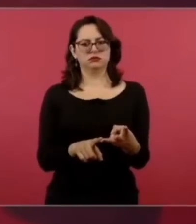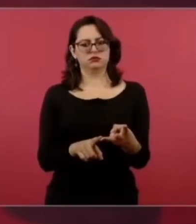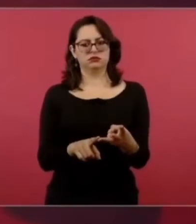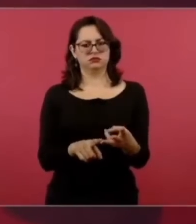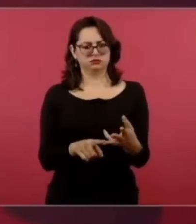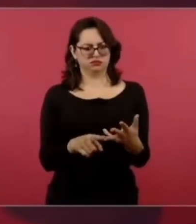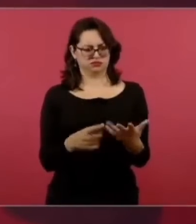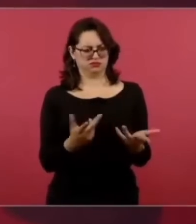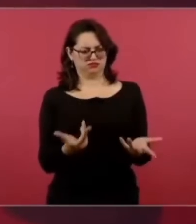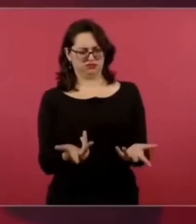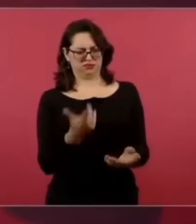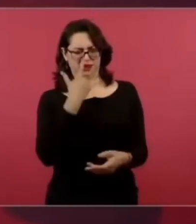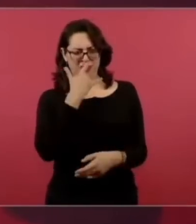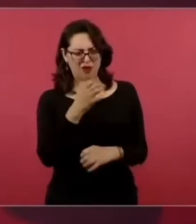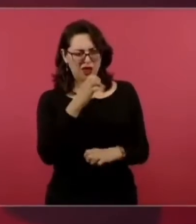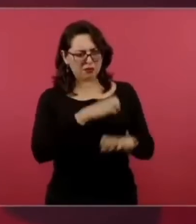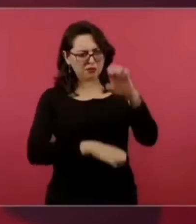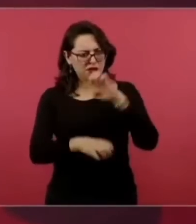todo